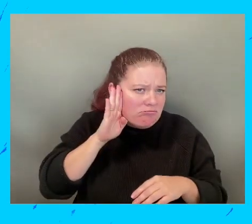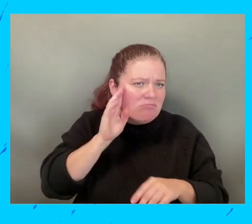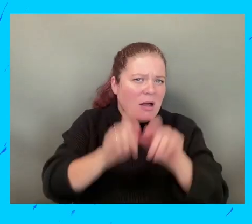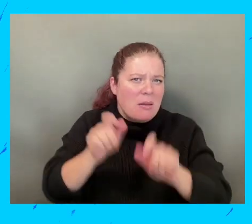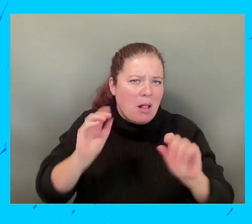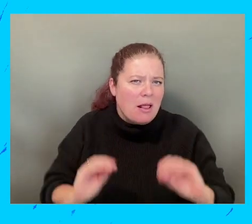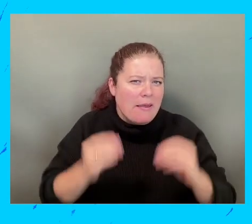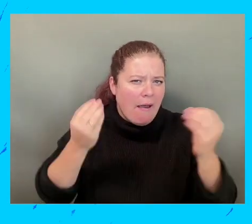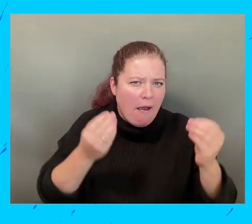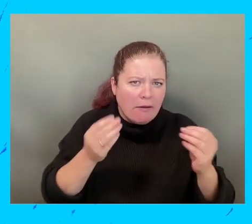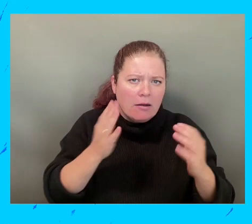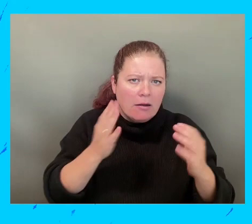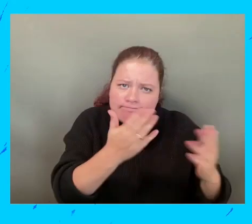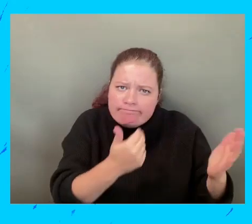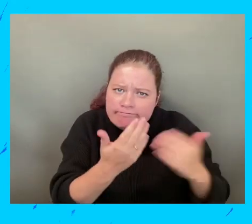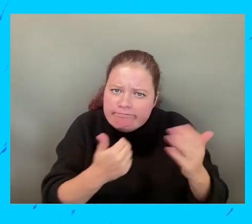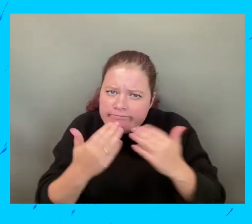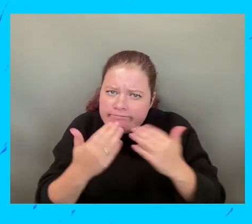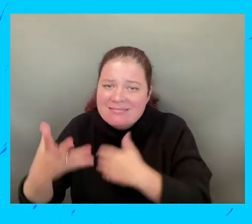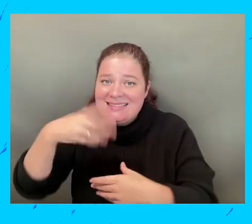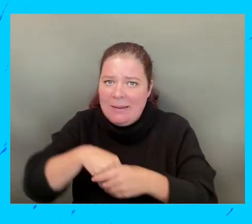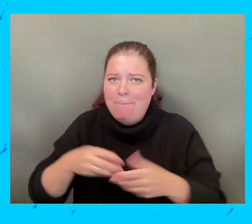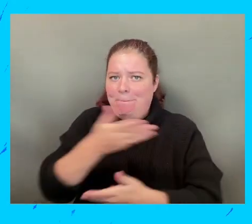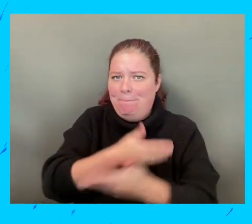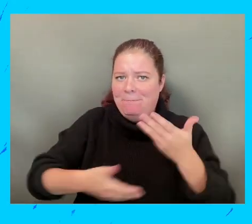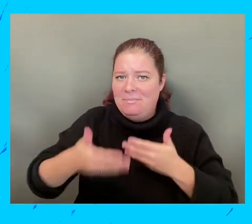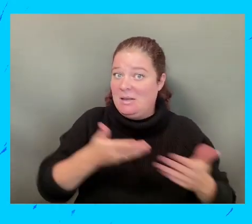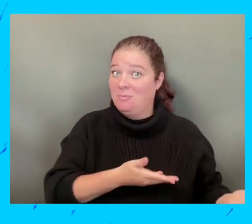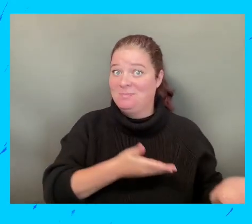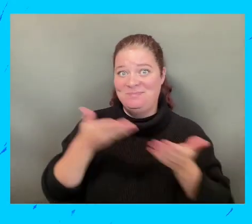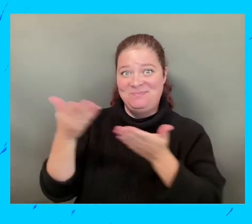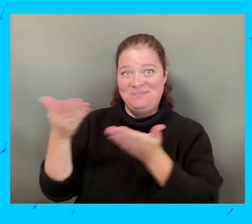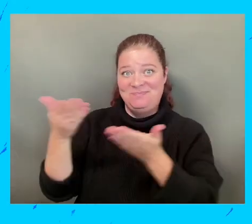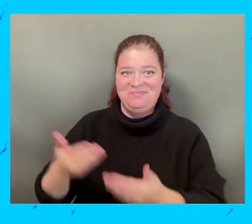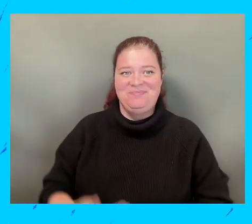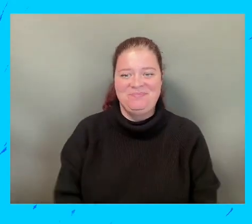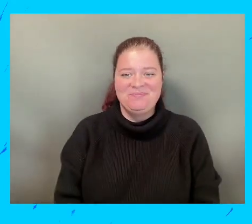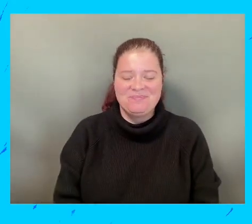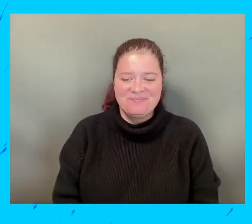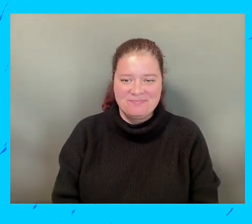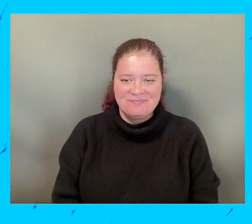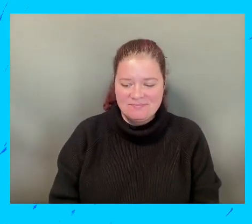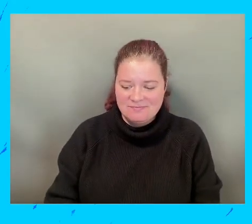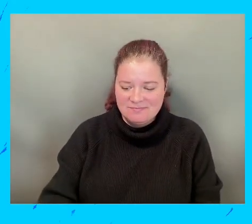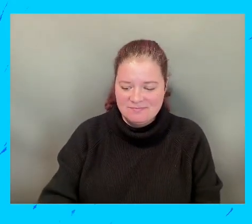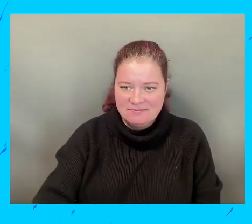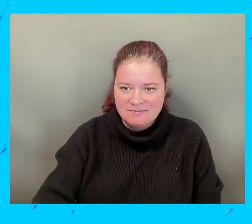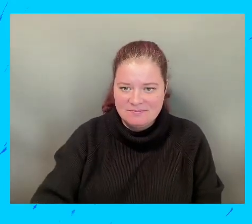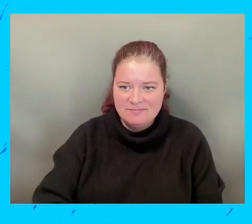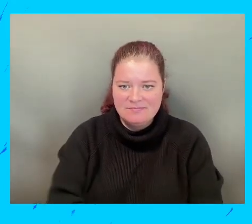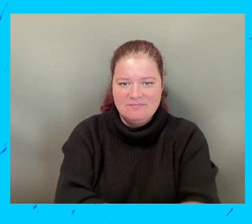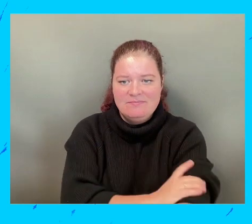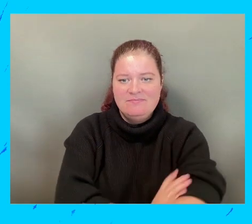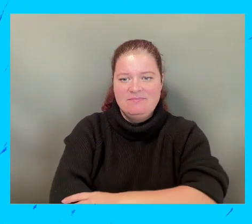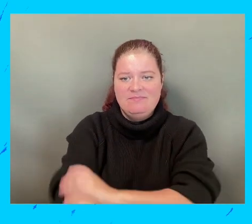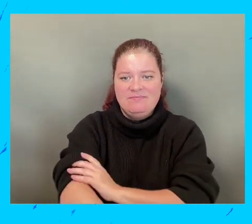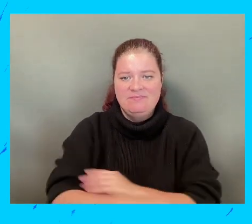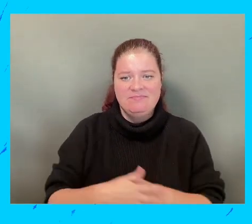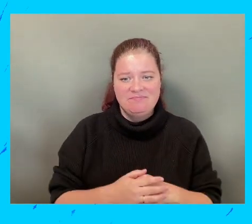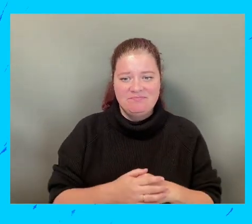hablar sobre cómo los jóvenes están doctor Zoya. paso la palabra.